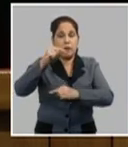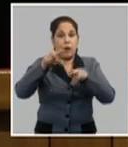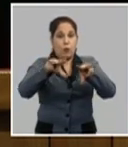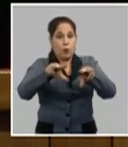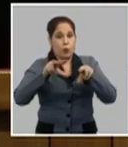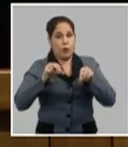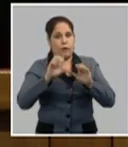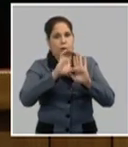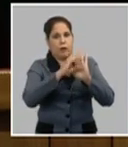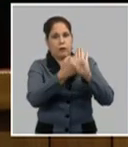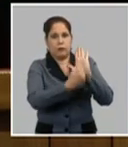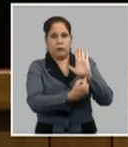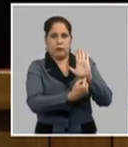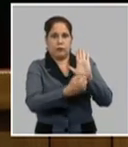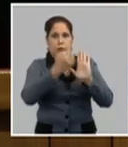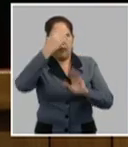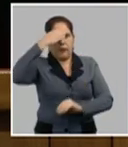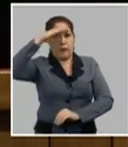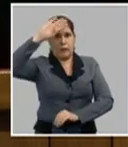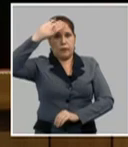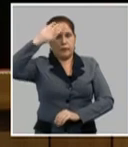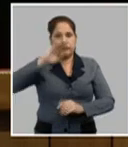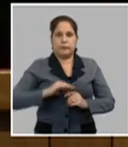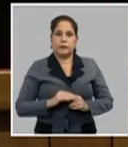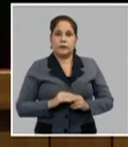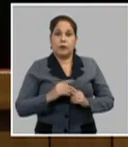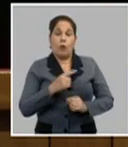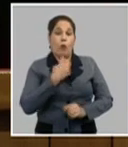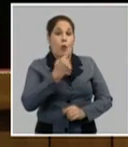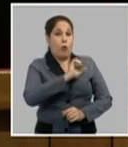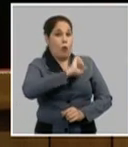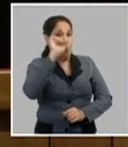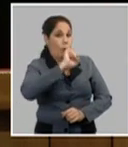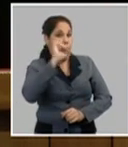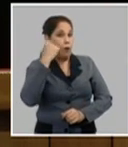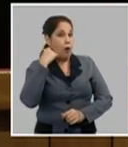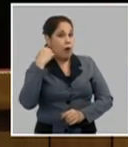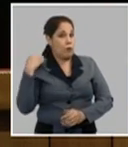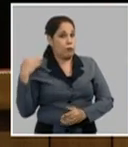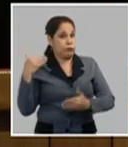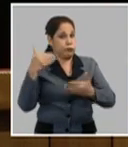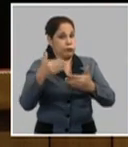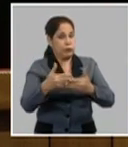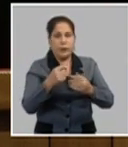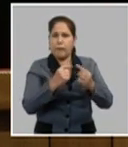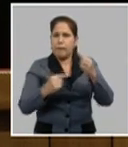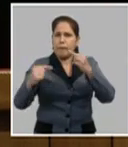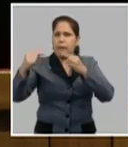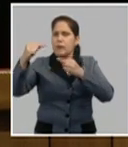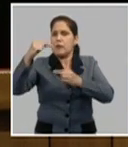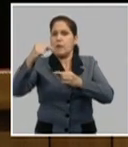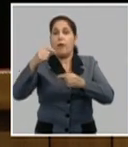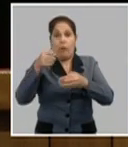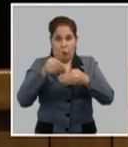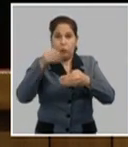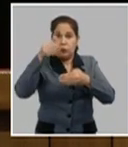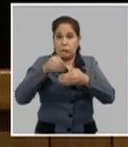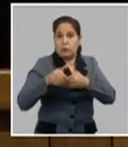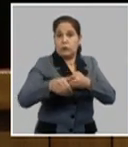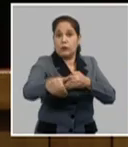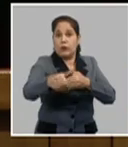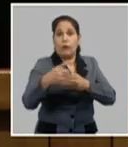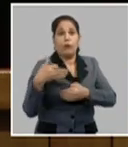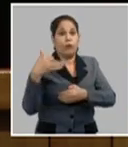Constitución. Lo alcanzado en estos años y sobre todo lo que resta por hacer